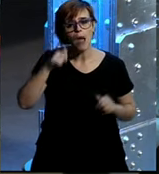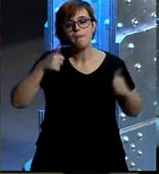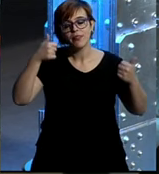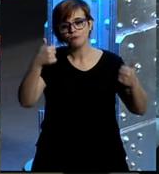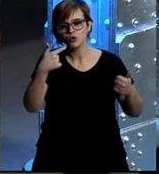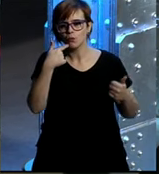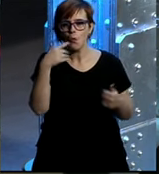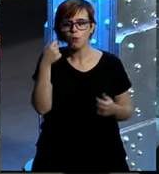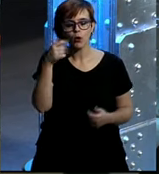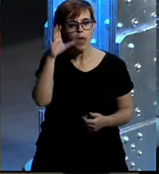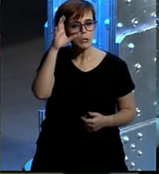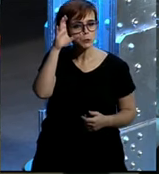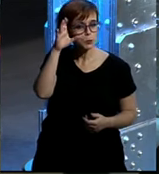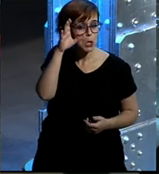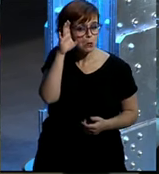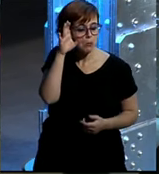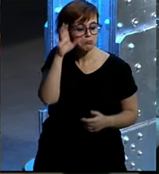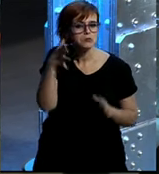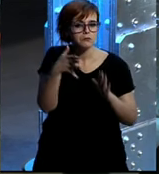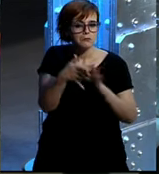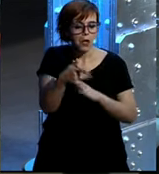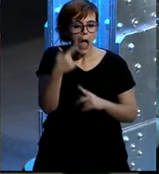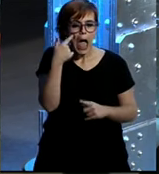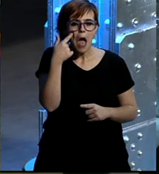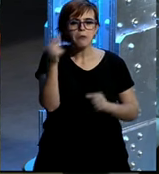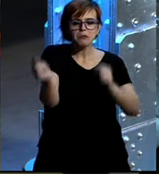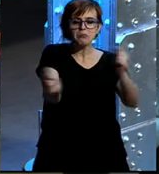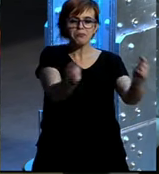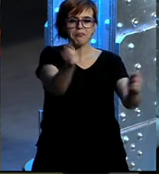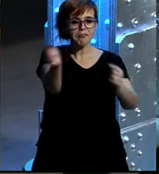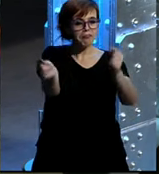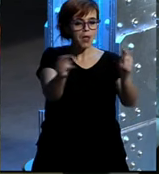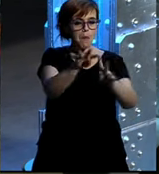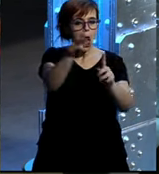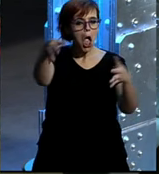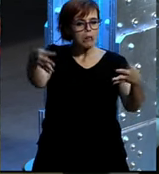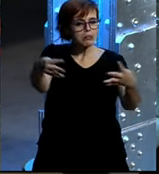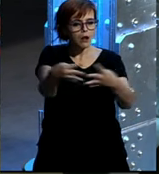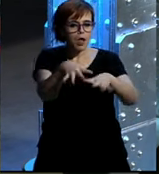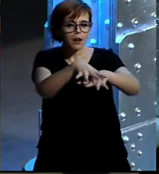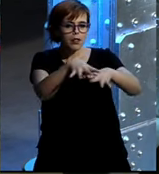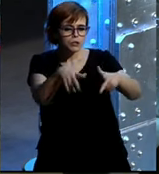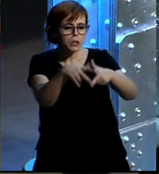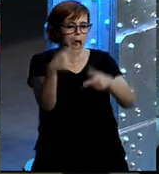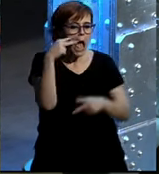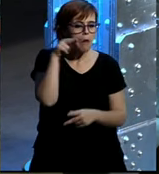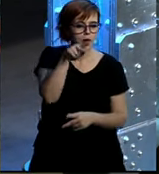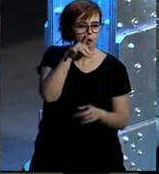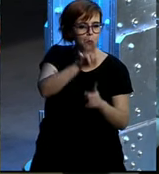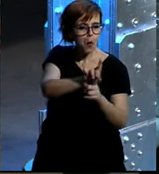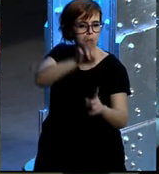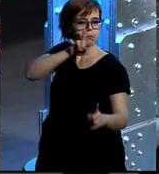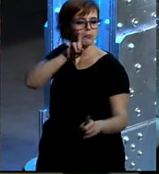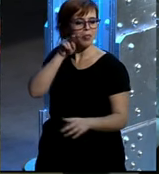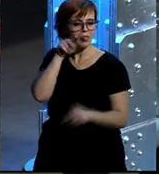a escuchar, ¿no? Primero escuchamos, que se está diciendo de nosotros en las redes, para que así pudiéramos un poco,